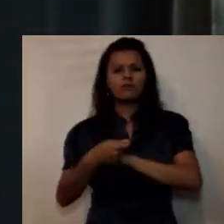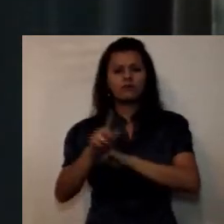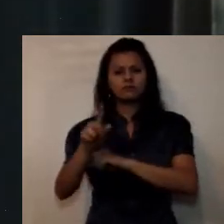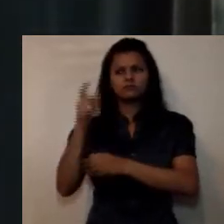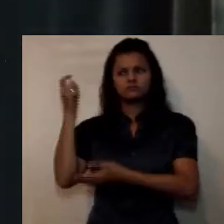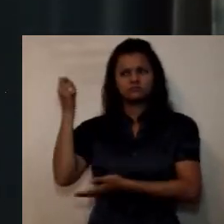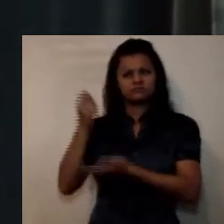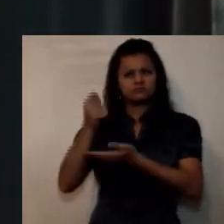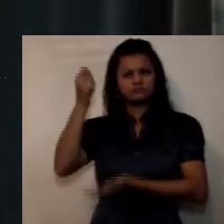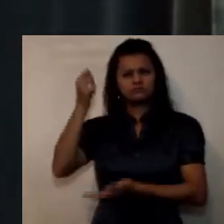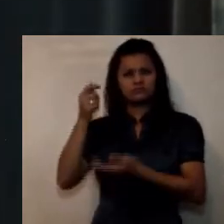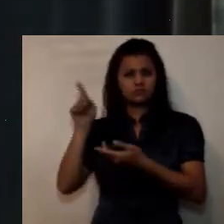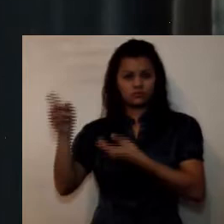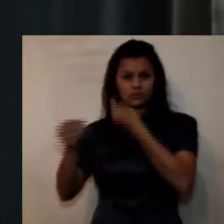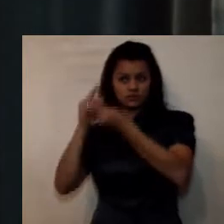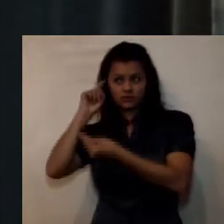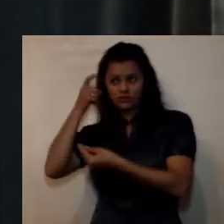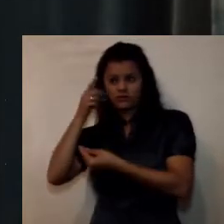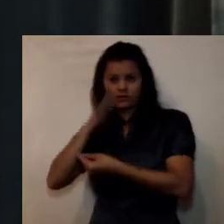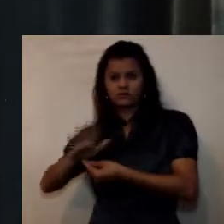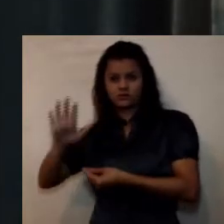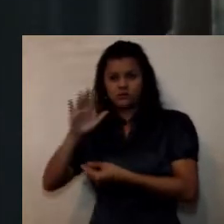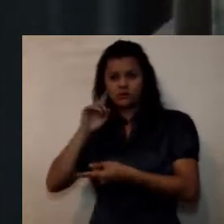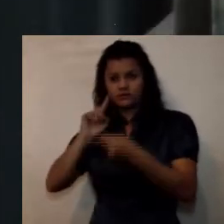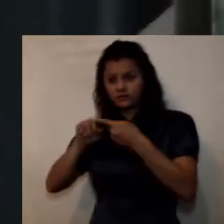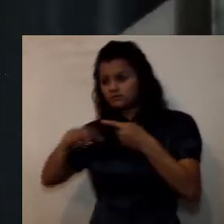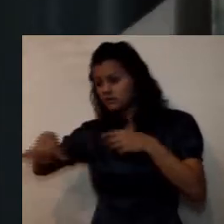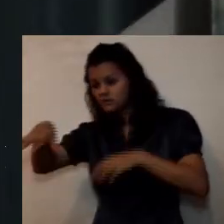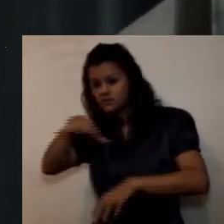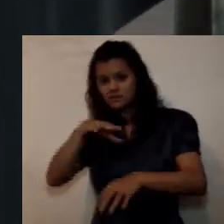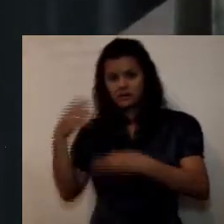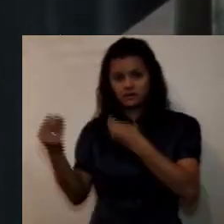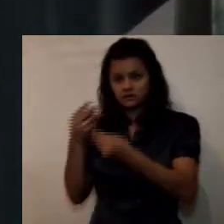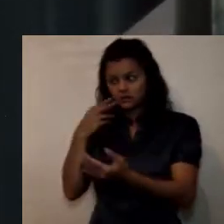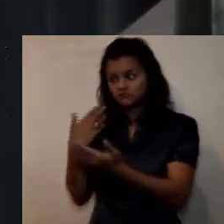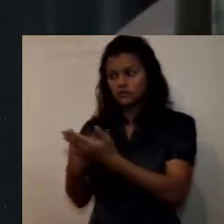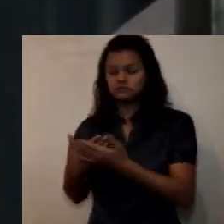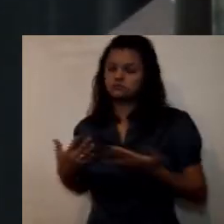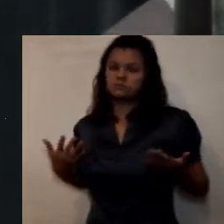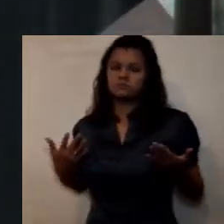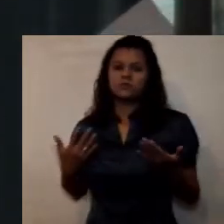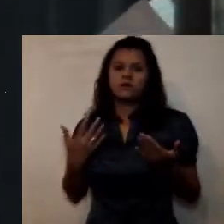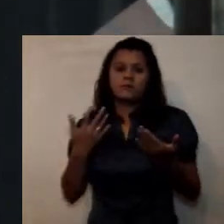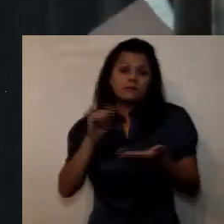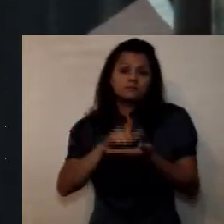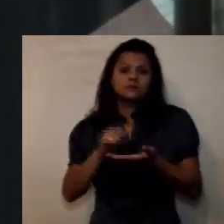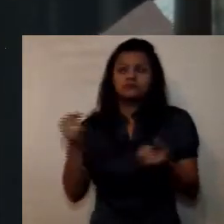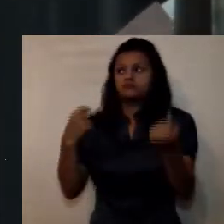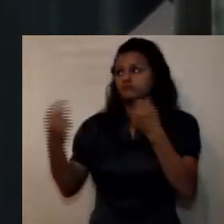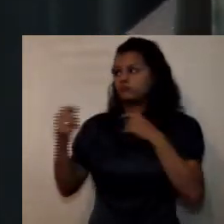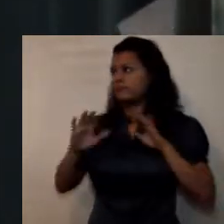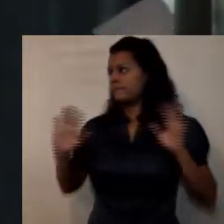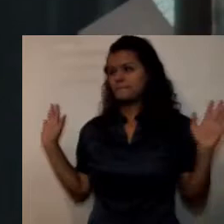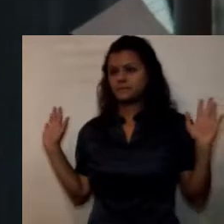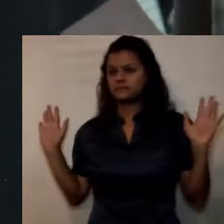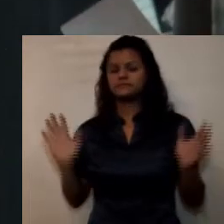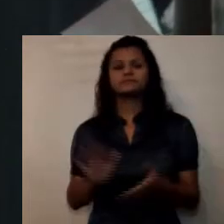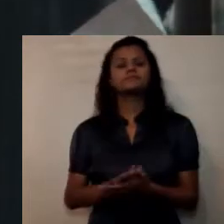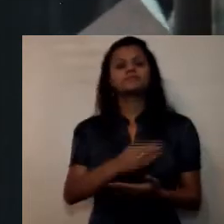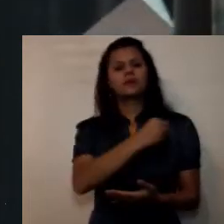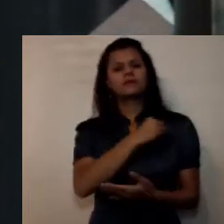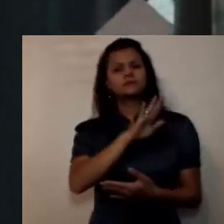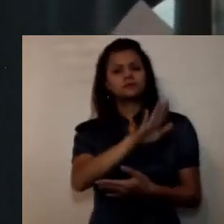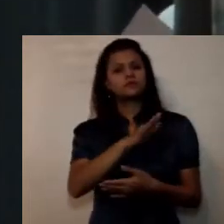gobierno nacional en materia sectorial esas son todas las preguntas que hay en el auditorio me informan de